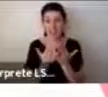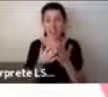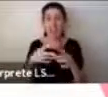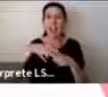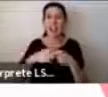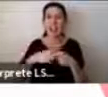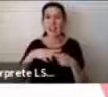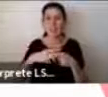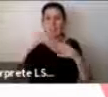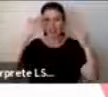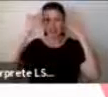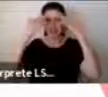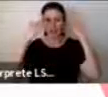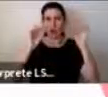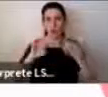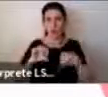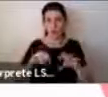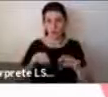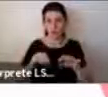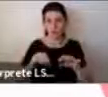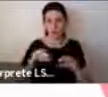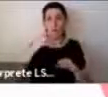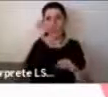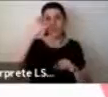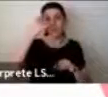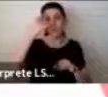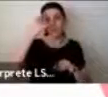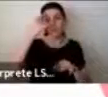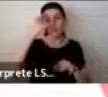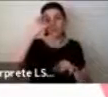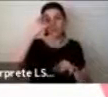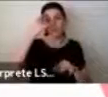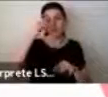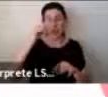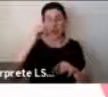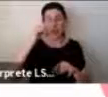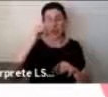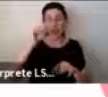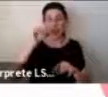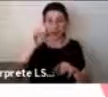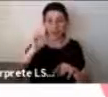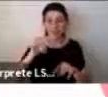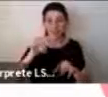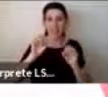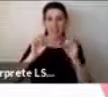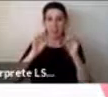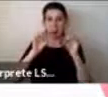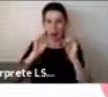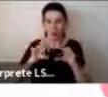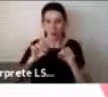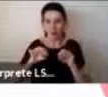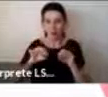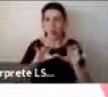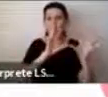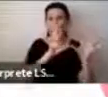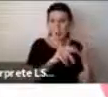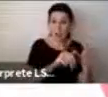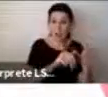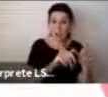pero que sea una herramienta de psicoeducación tanto para familias, para espacios donde se muevan personas con